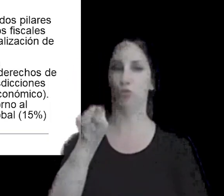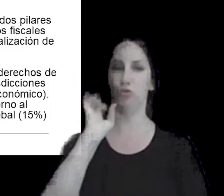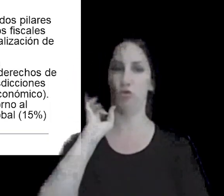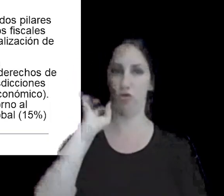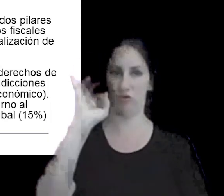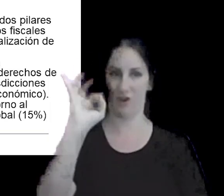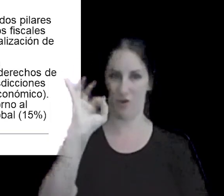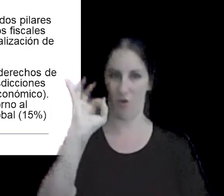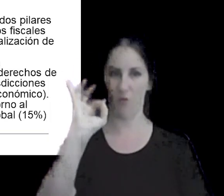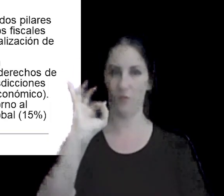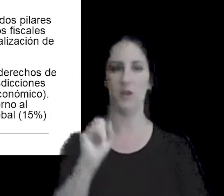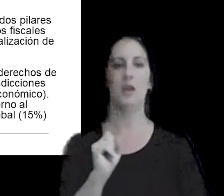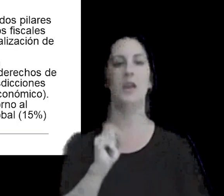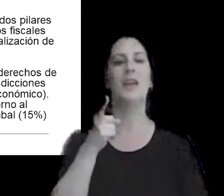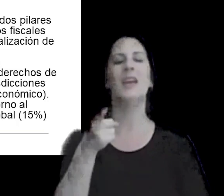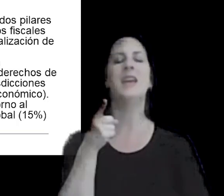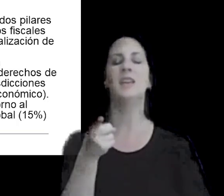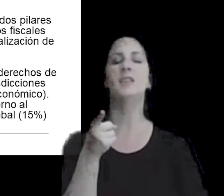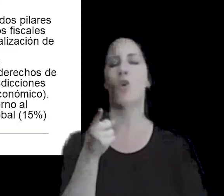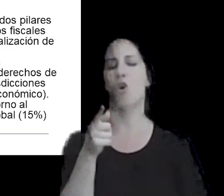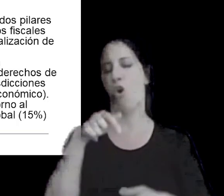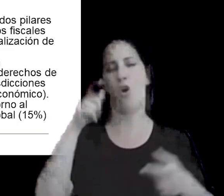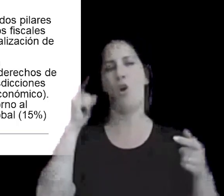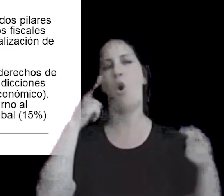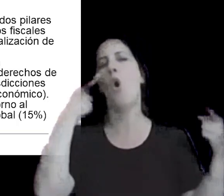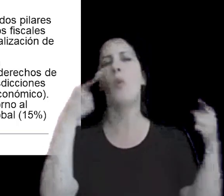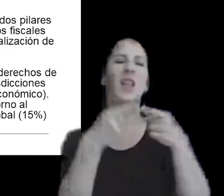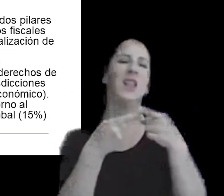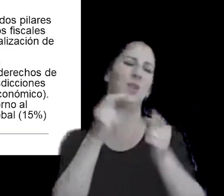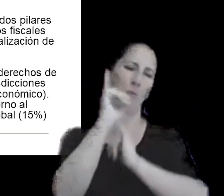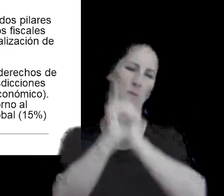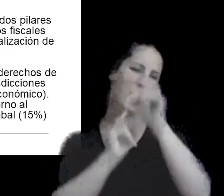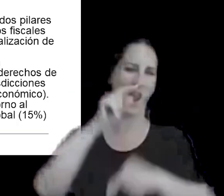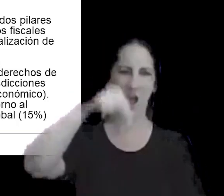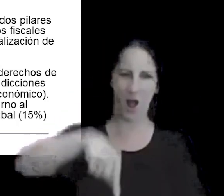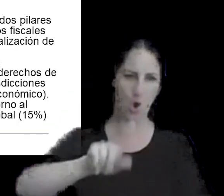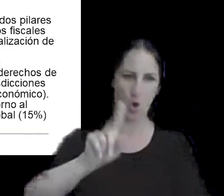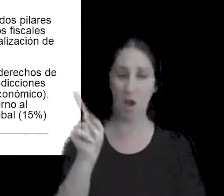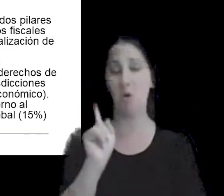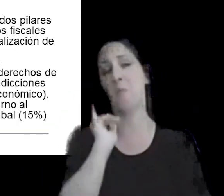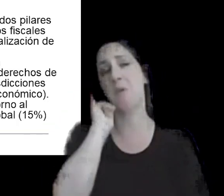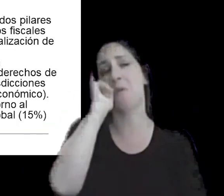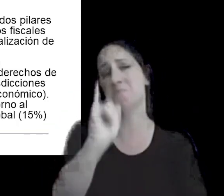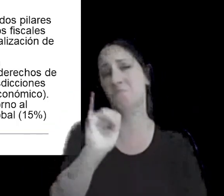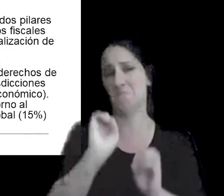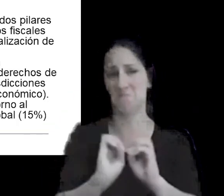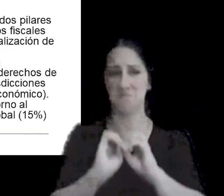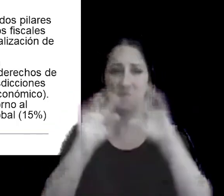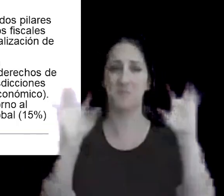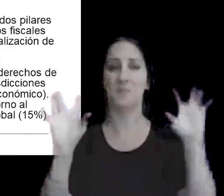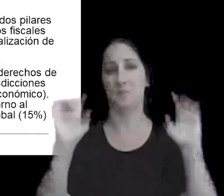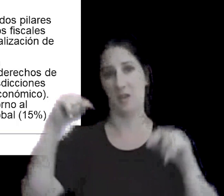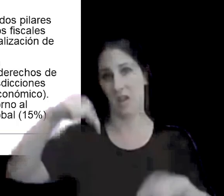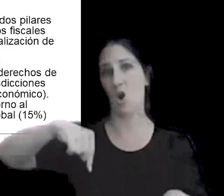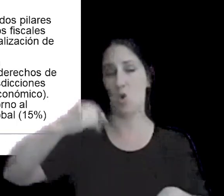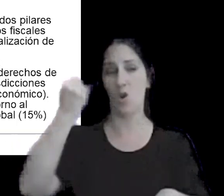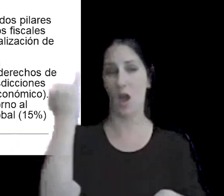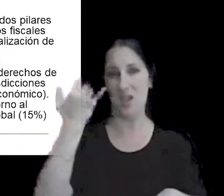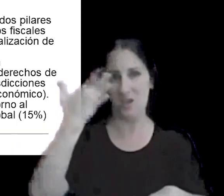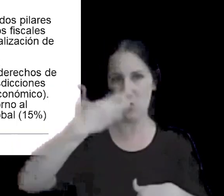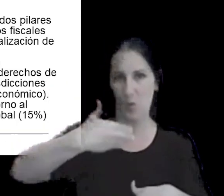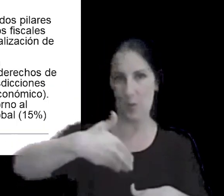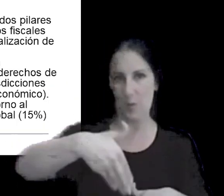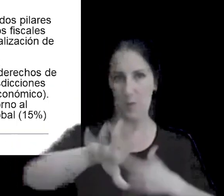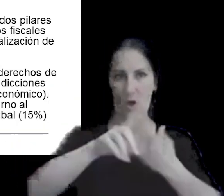no es el objeto de esta reunión abordar este punto pero vale comentarlo porque es la actualidad y lo que se viene